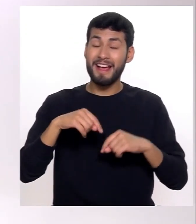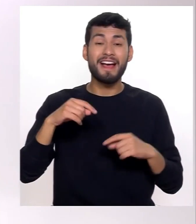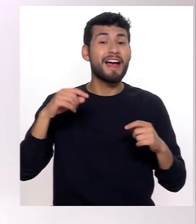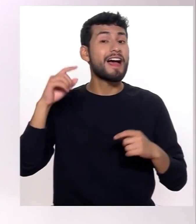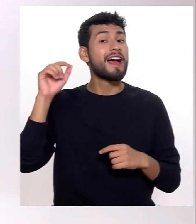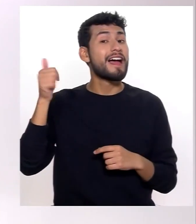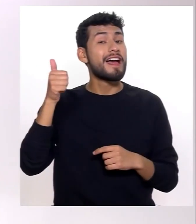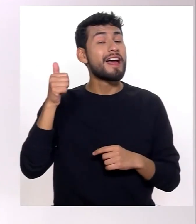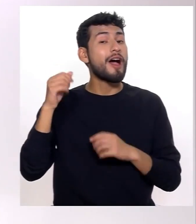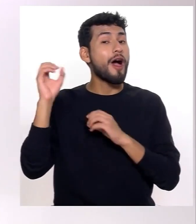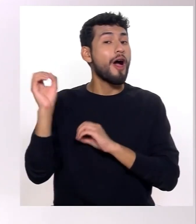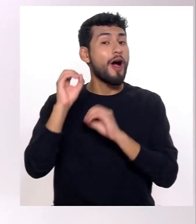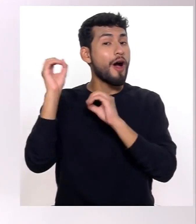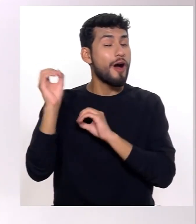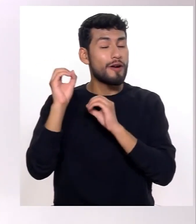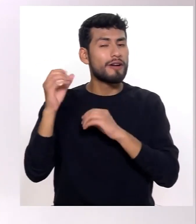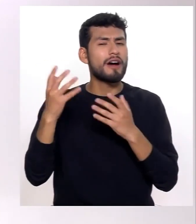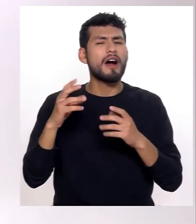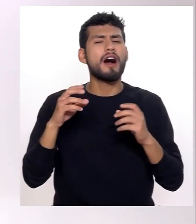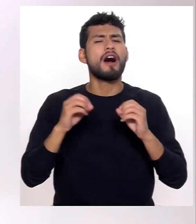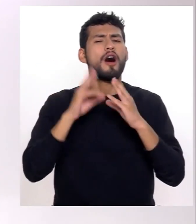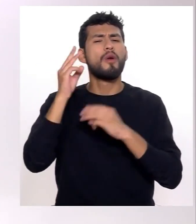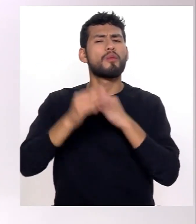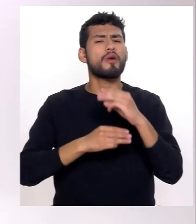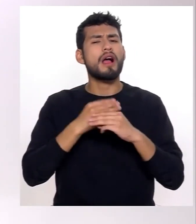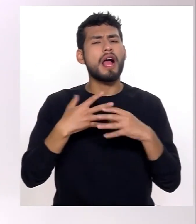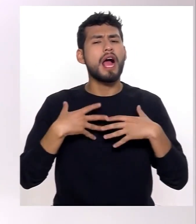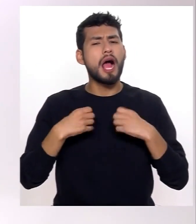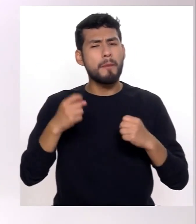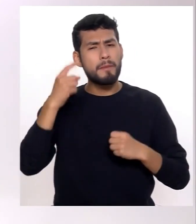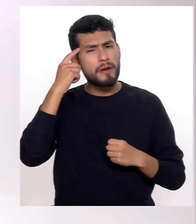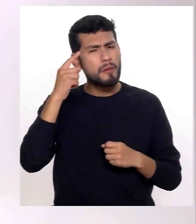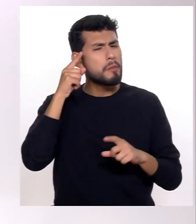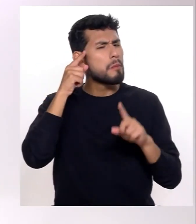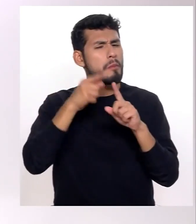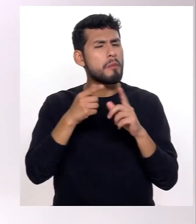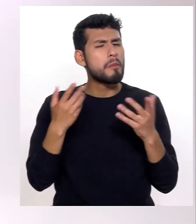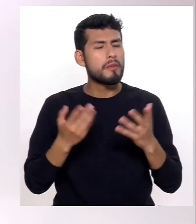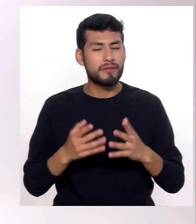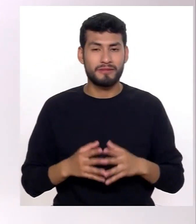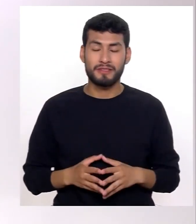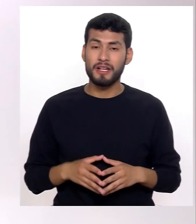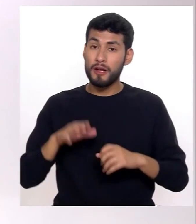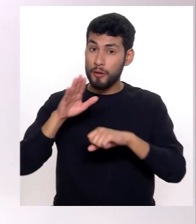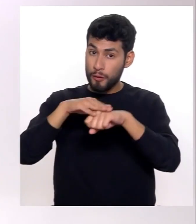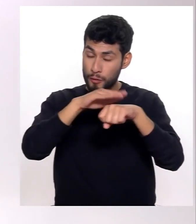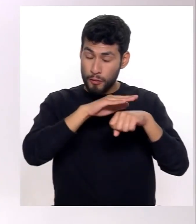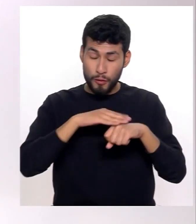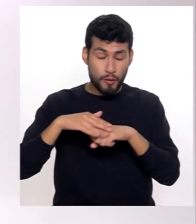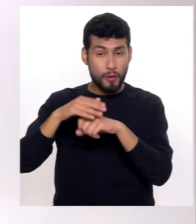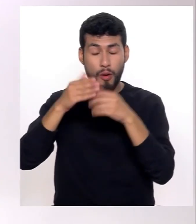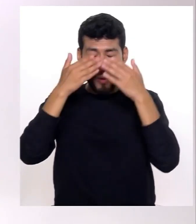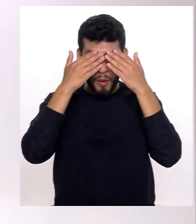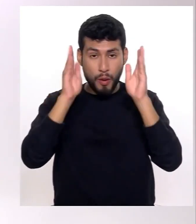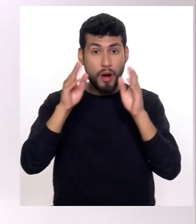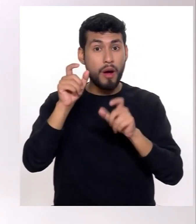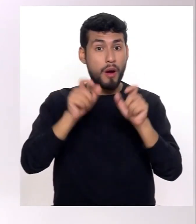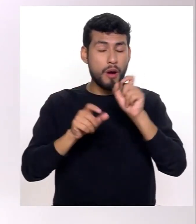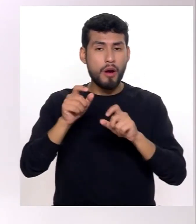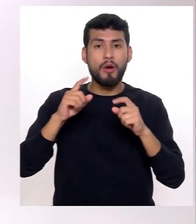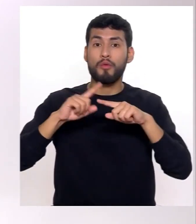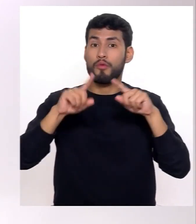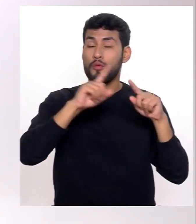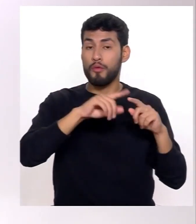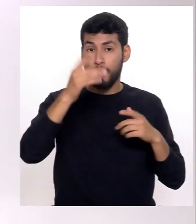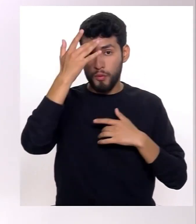conmemoró el Día Mundial de la Salud Mental, fecha que tiene como propósito concientizar a las personas sobre las diversas